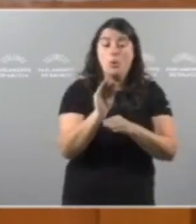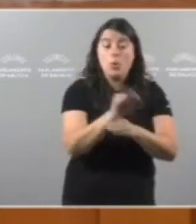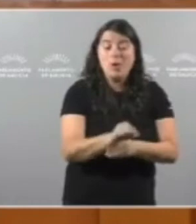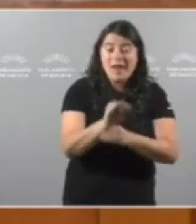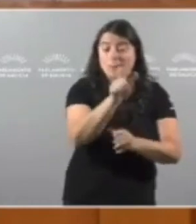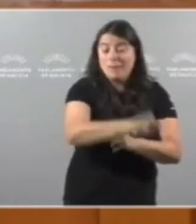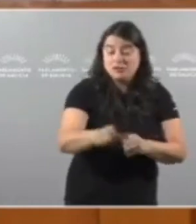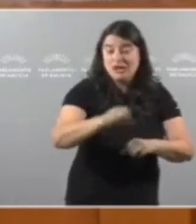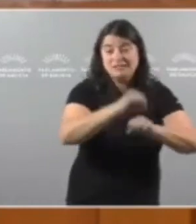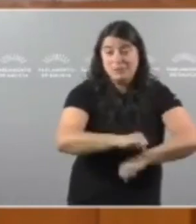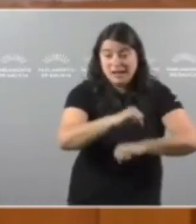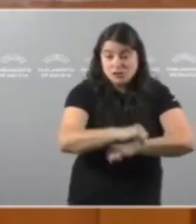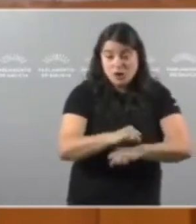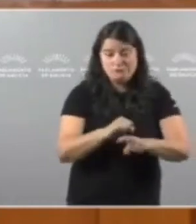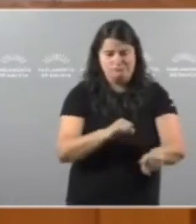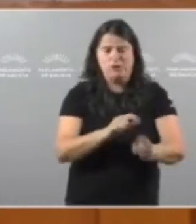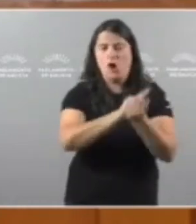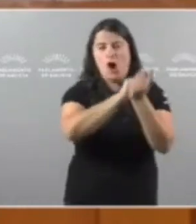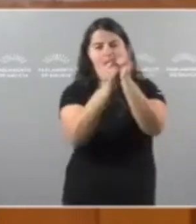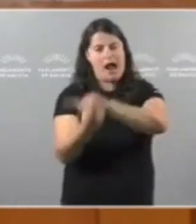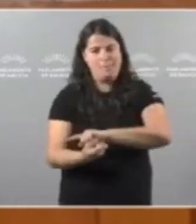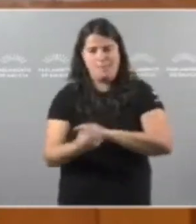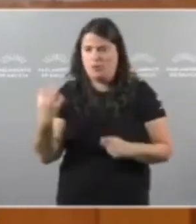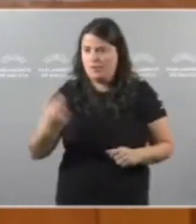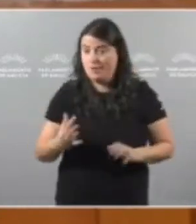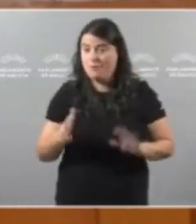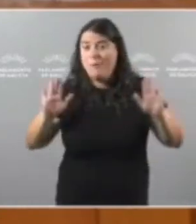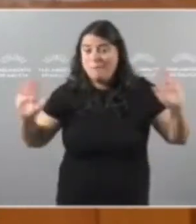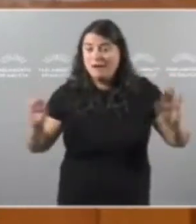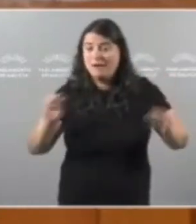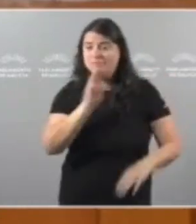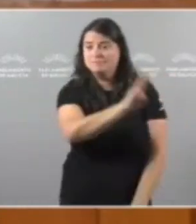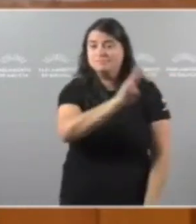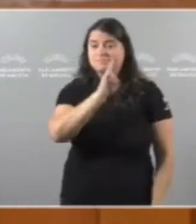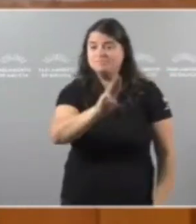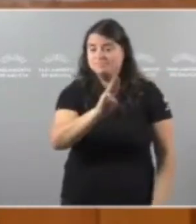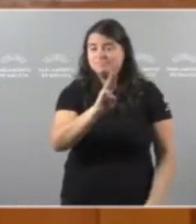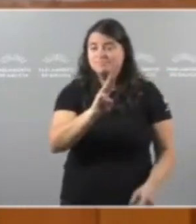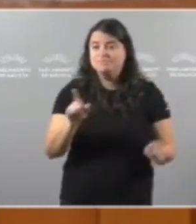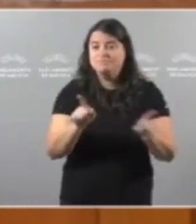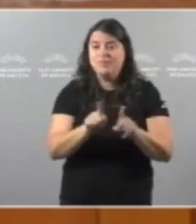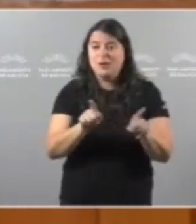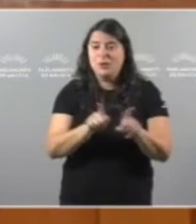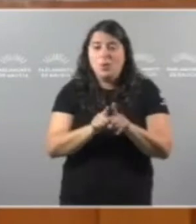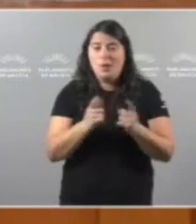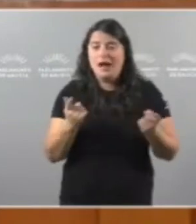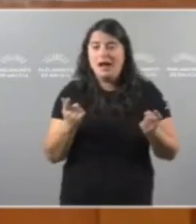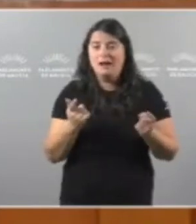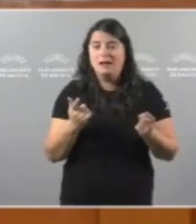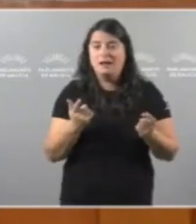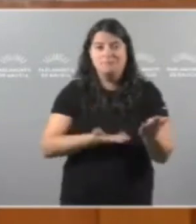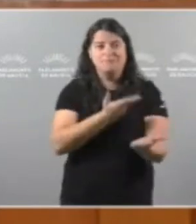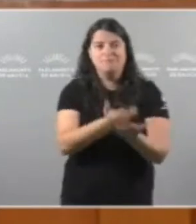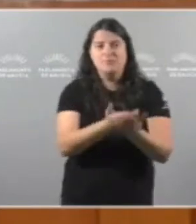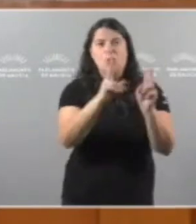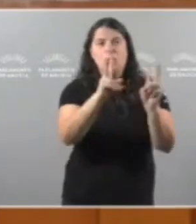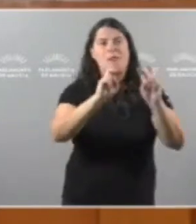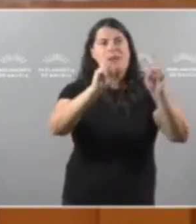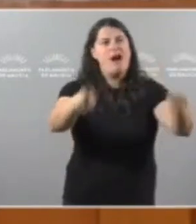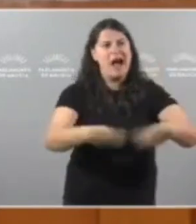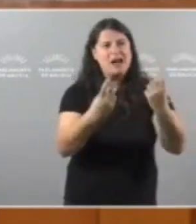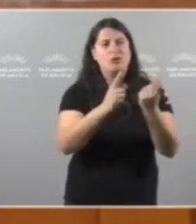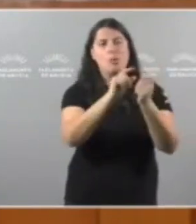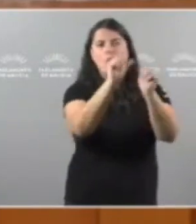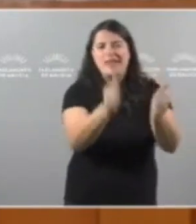Mayores Ten que cambiar Sin embargo Sin O Partido Popular Non ten Ningún aportación Para ese cambio De